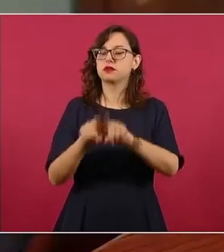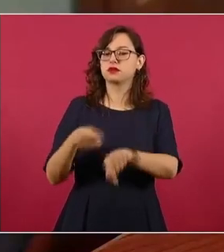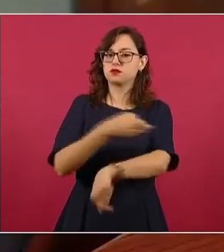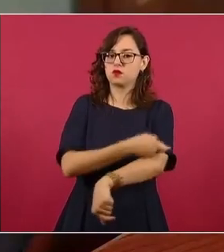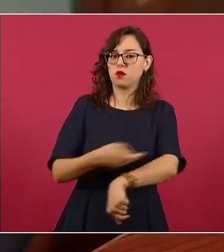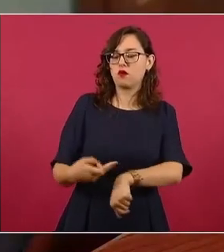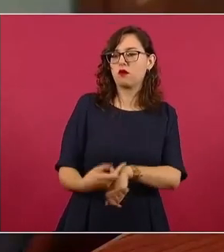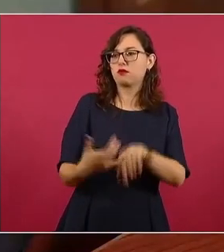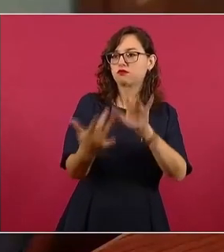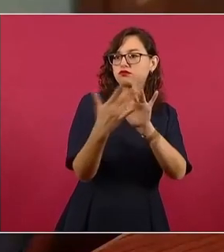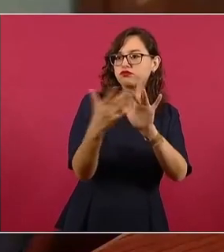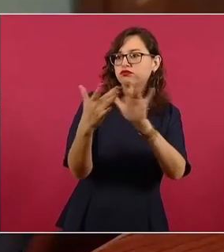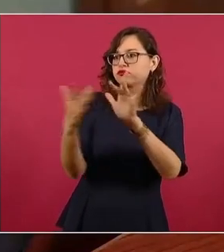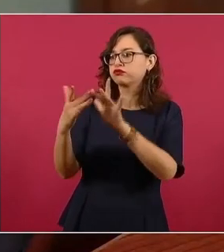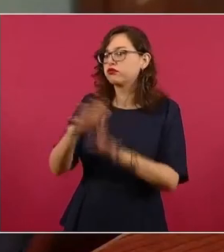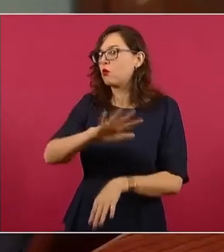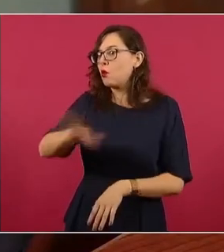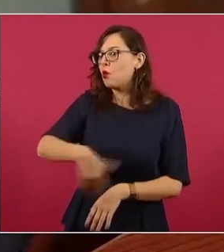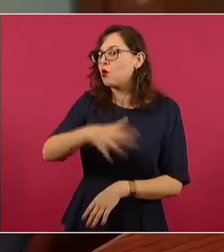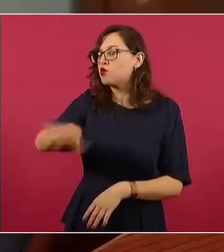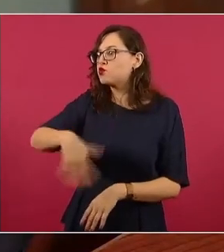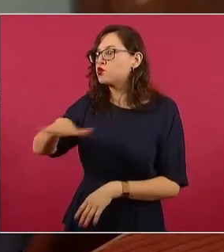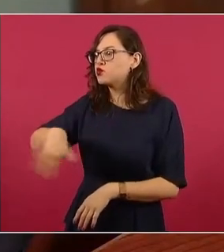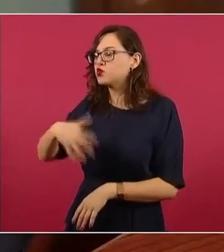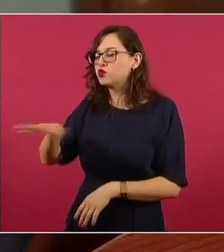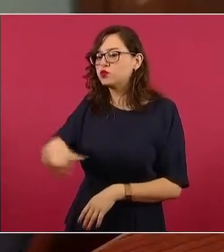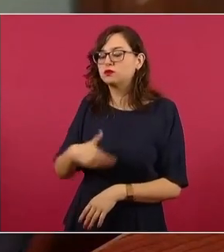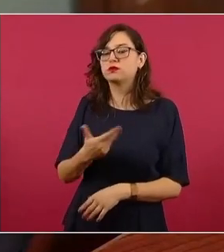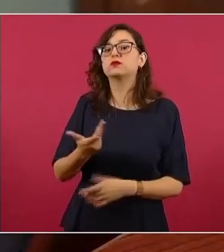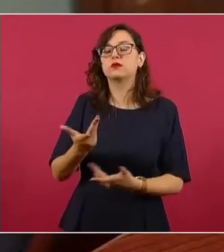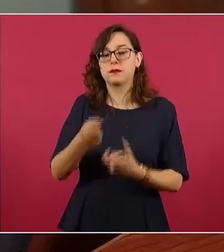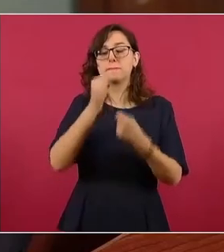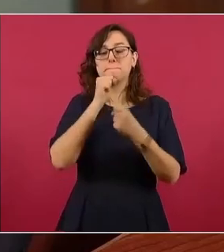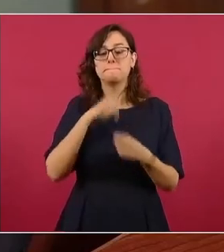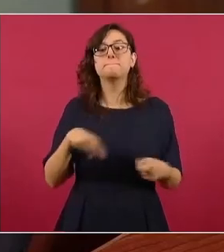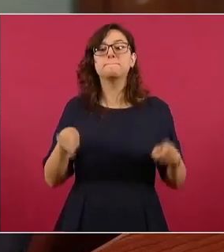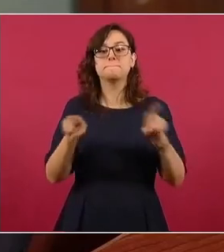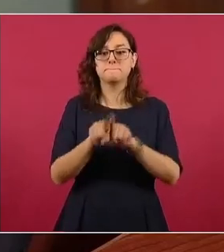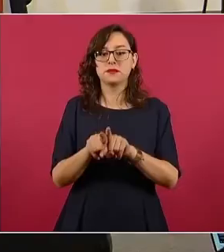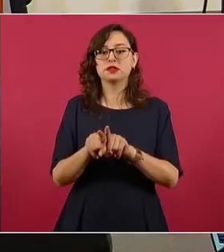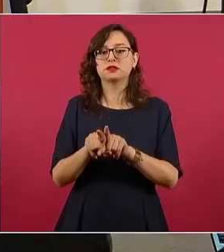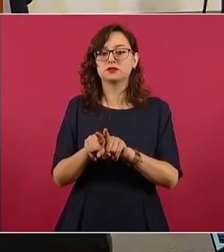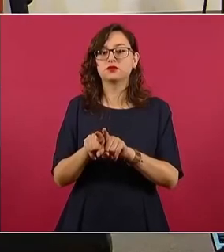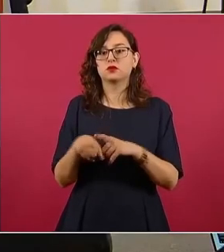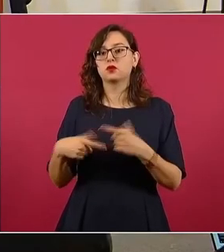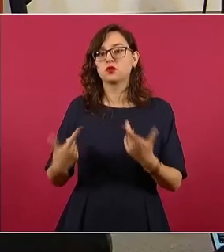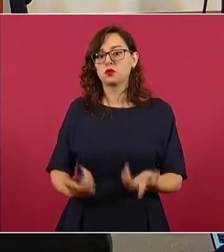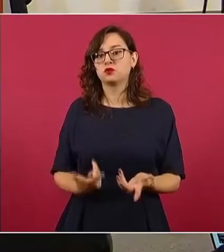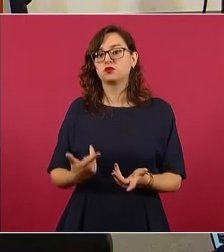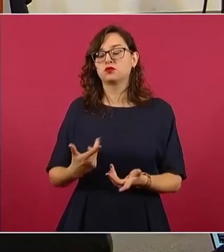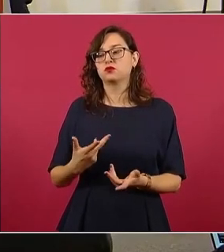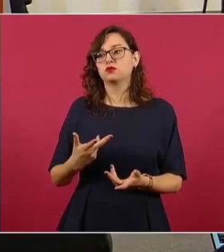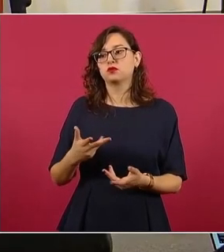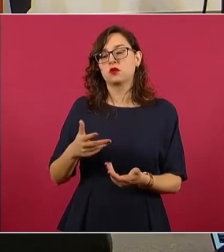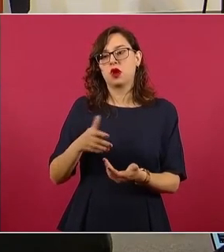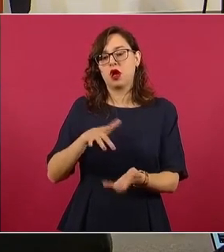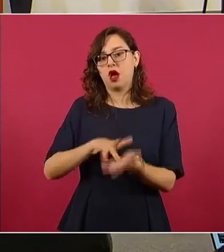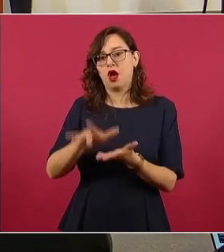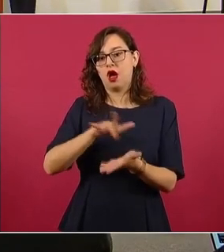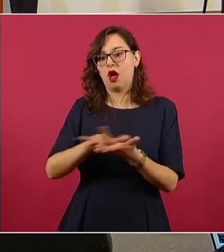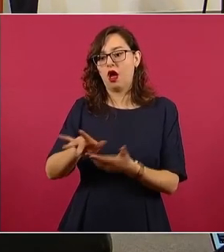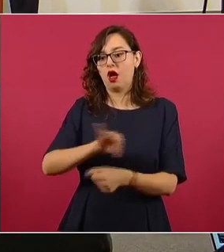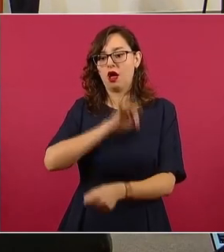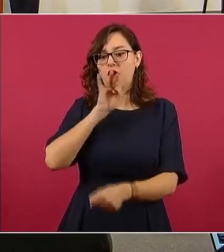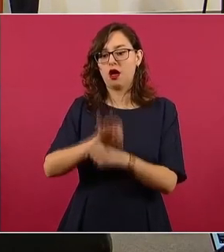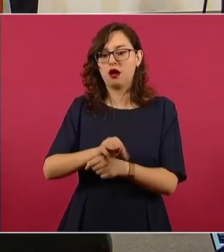y también estar solicitando y apoyando para el otorgamiento de visas humanitarias y que